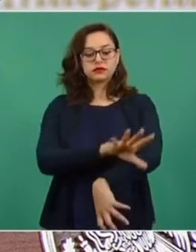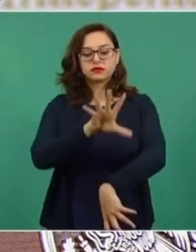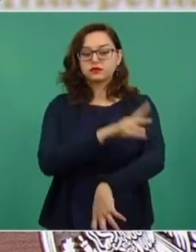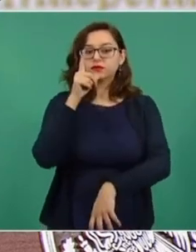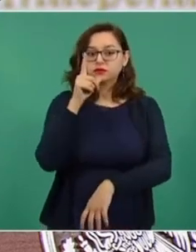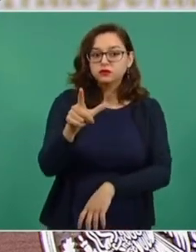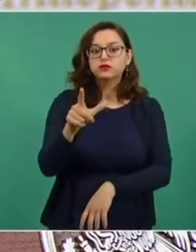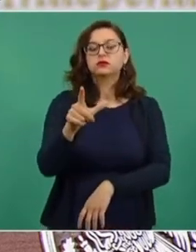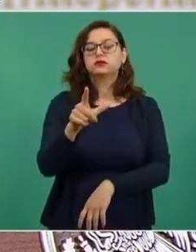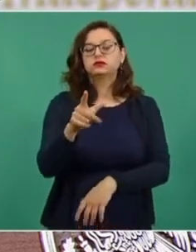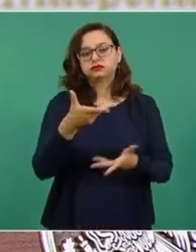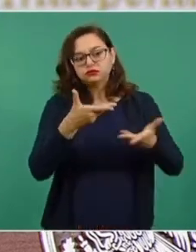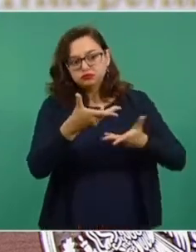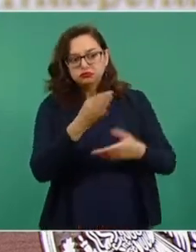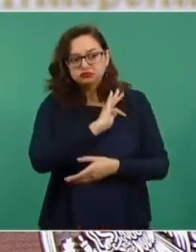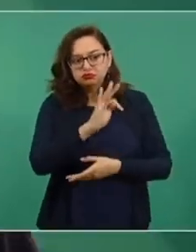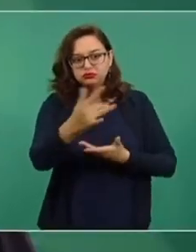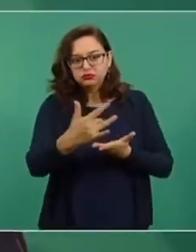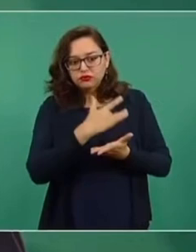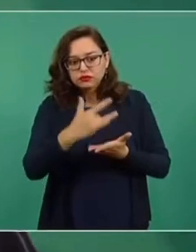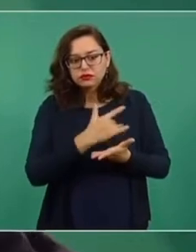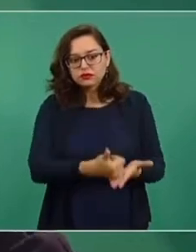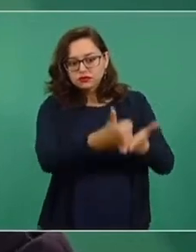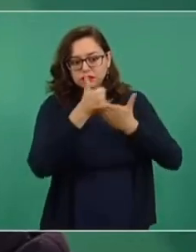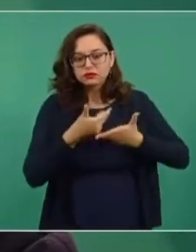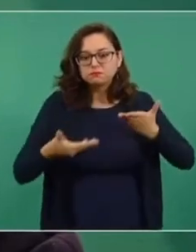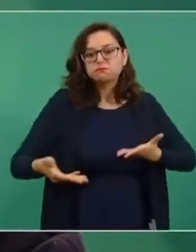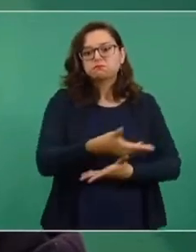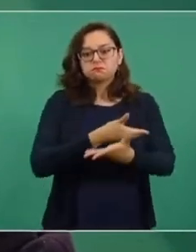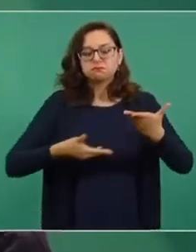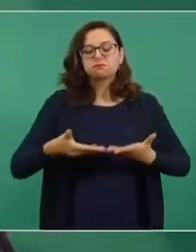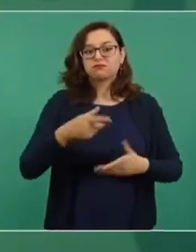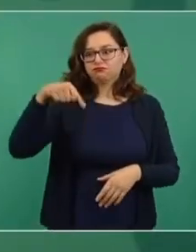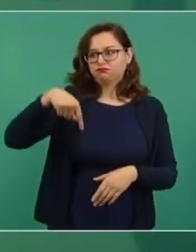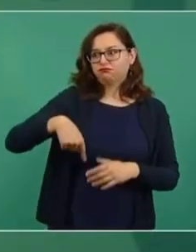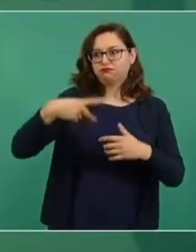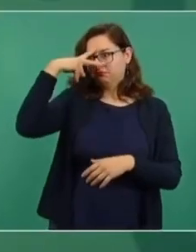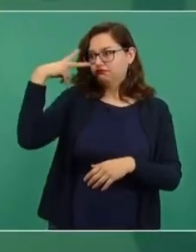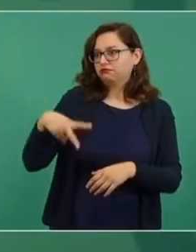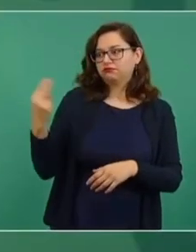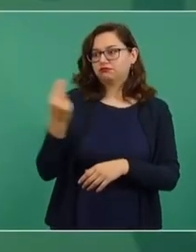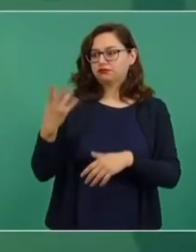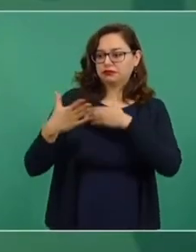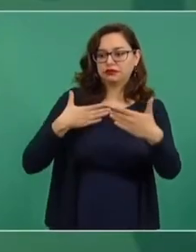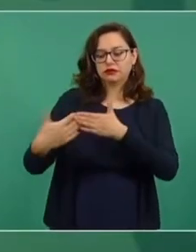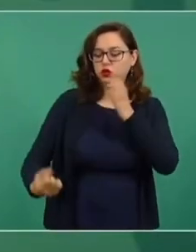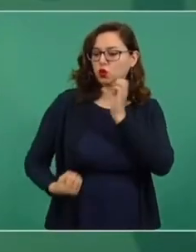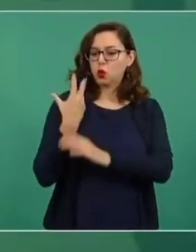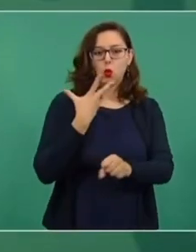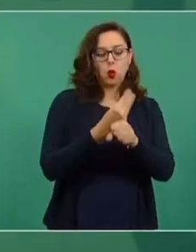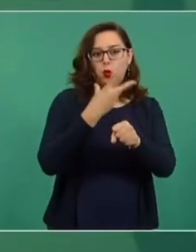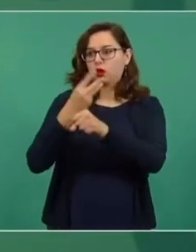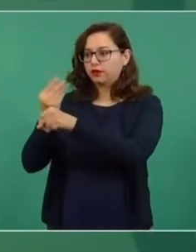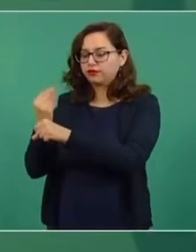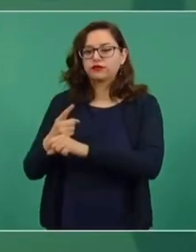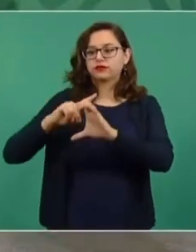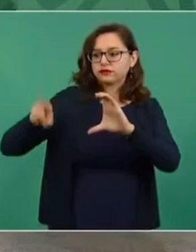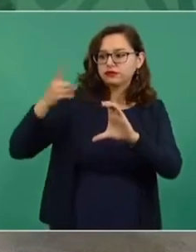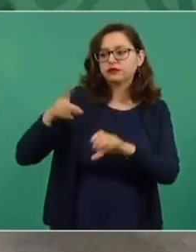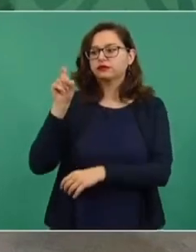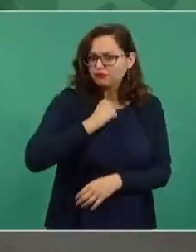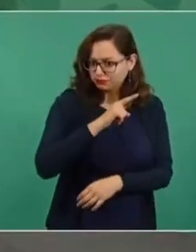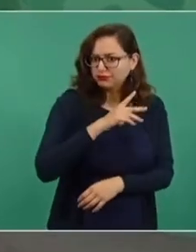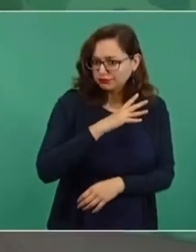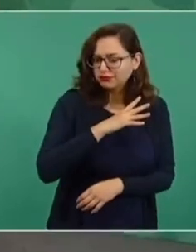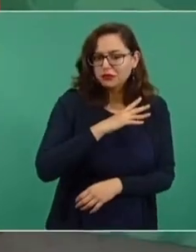posibilidad de cooperación para modernizar equipos, turbinas e